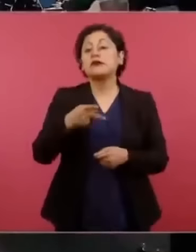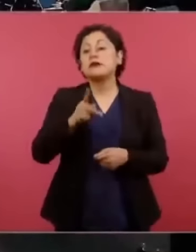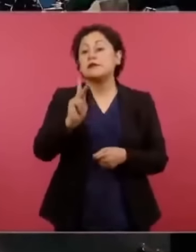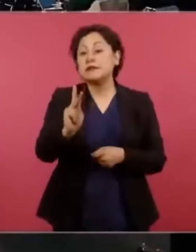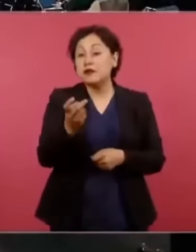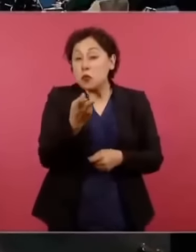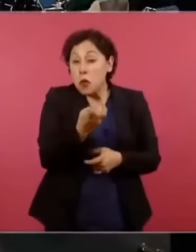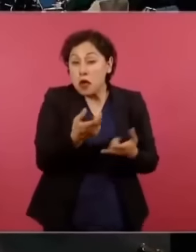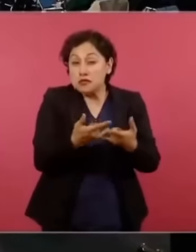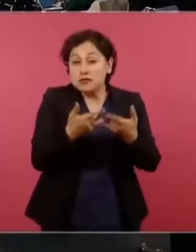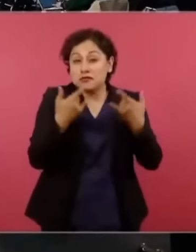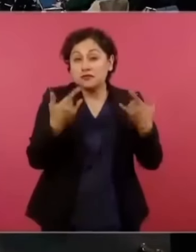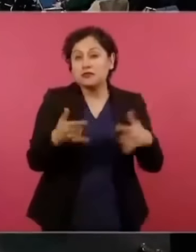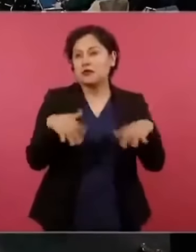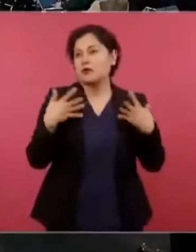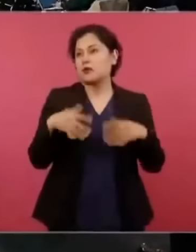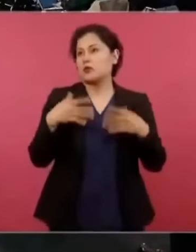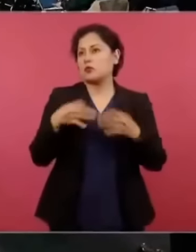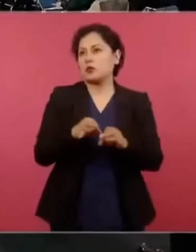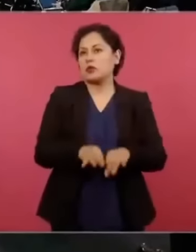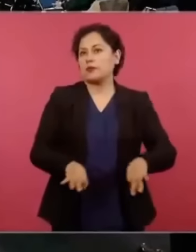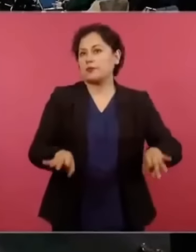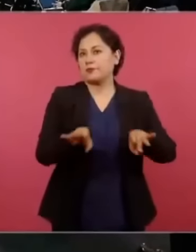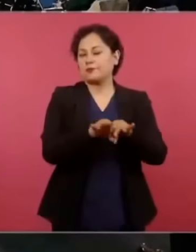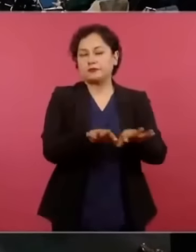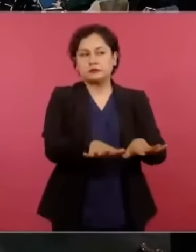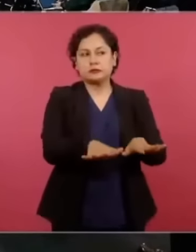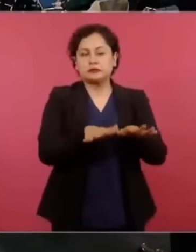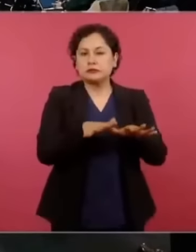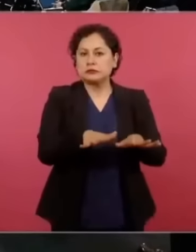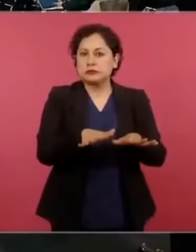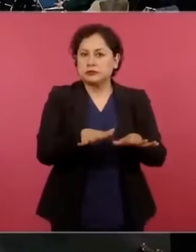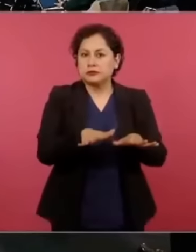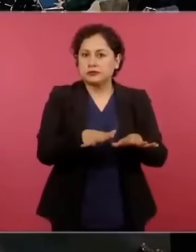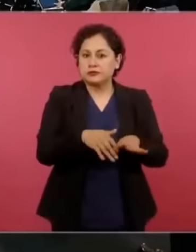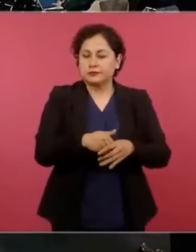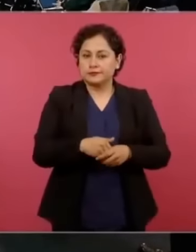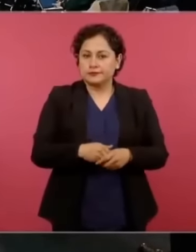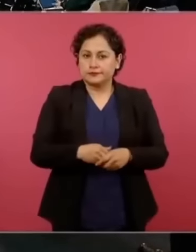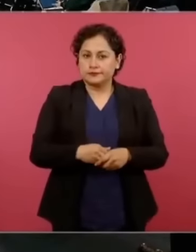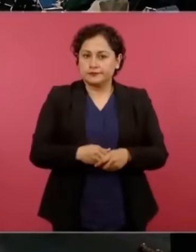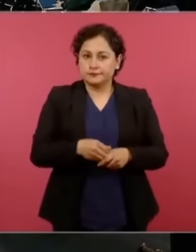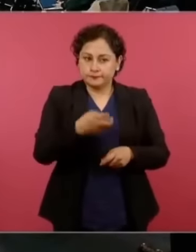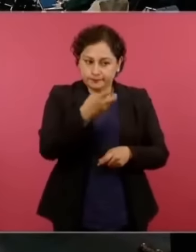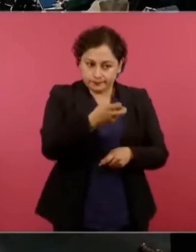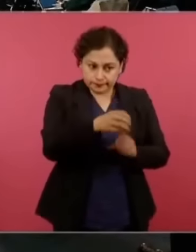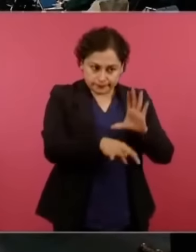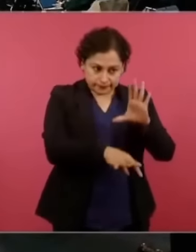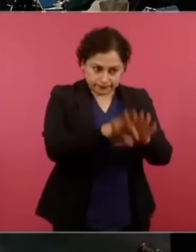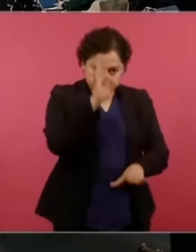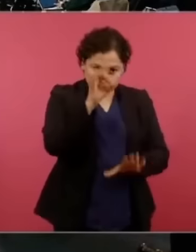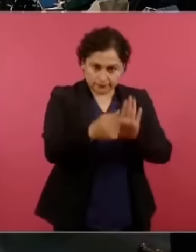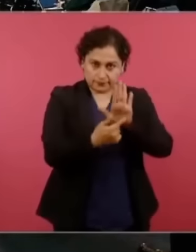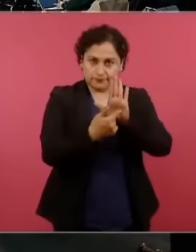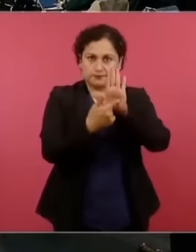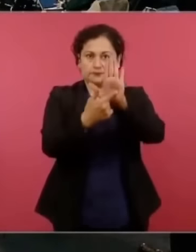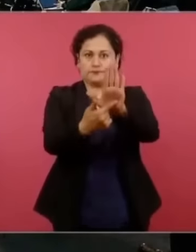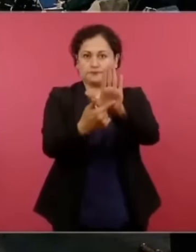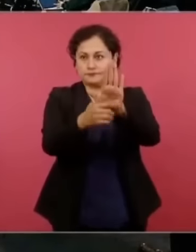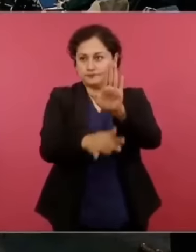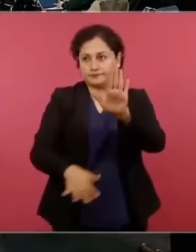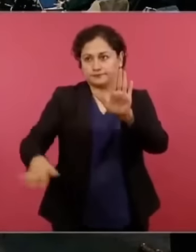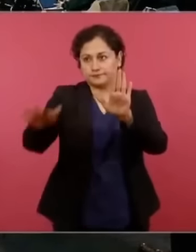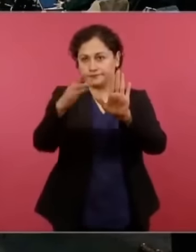que ayudan mucho a explicar